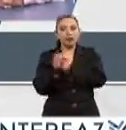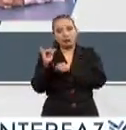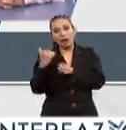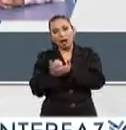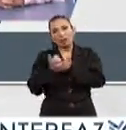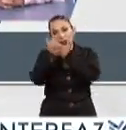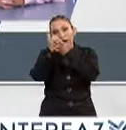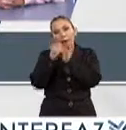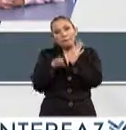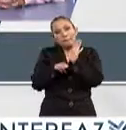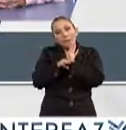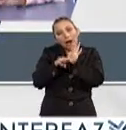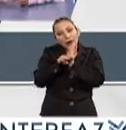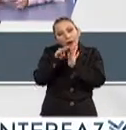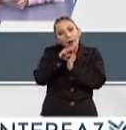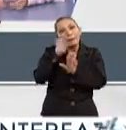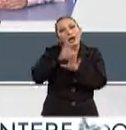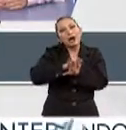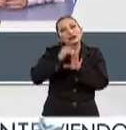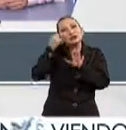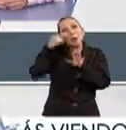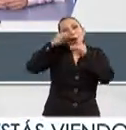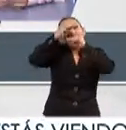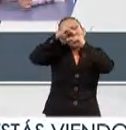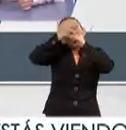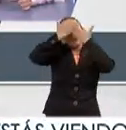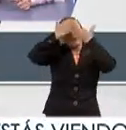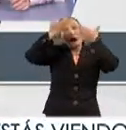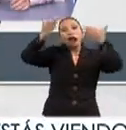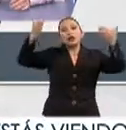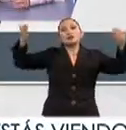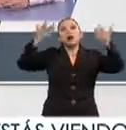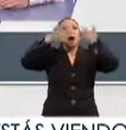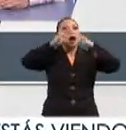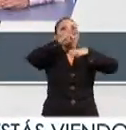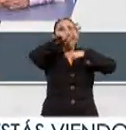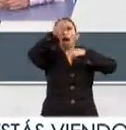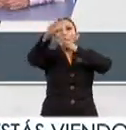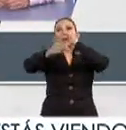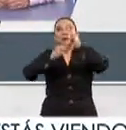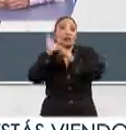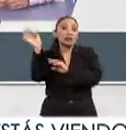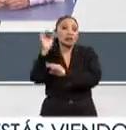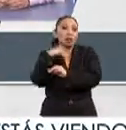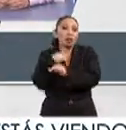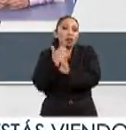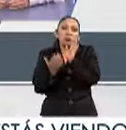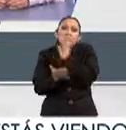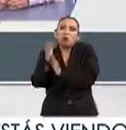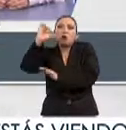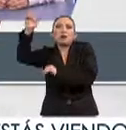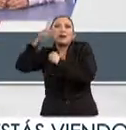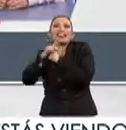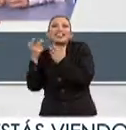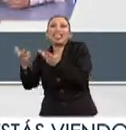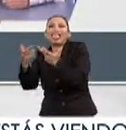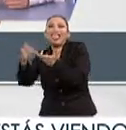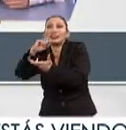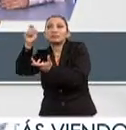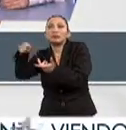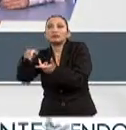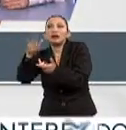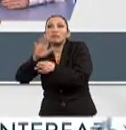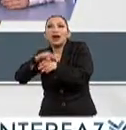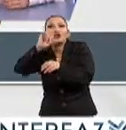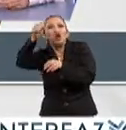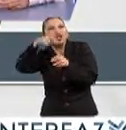te ayuda a que tus fronteras se hagan más grandes, tal vez tú solo querías irte al extranjero, pero después de eso quieres